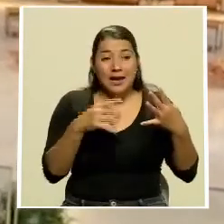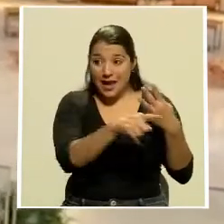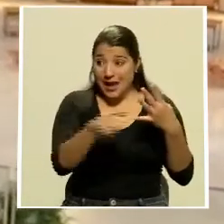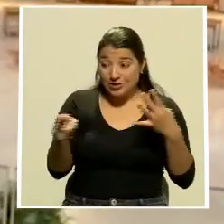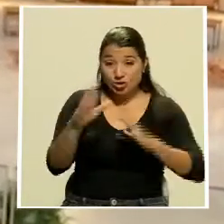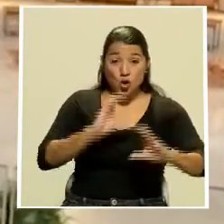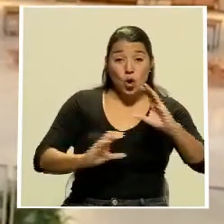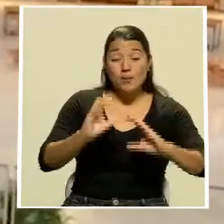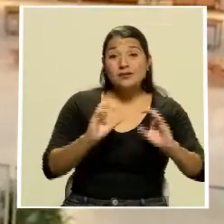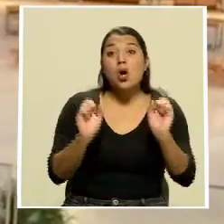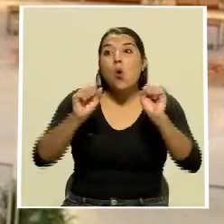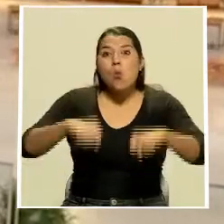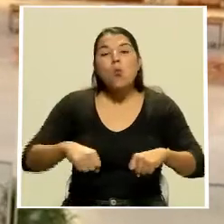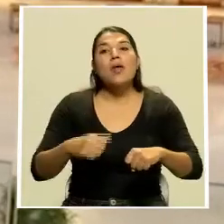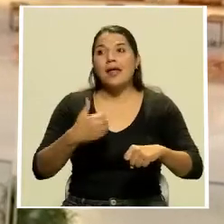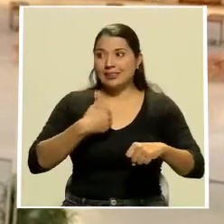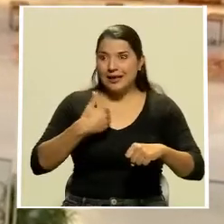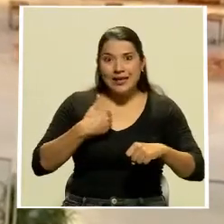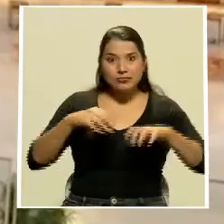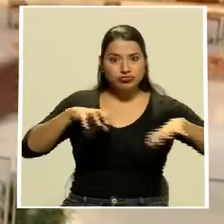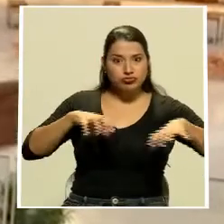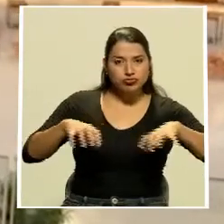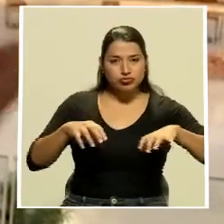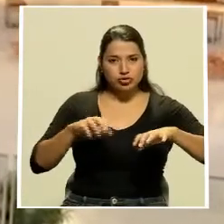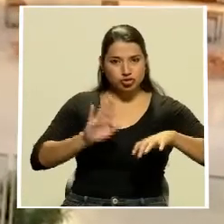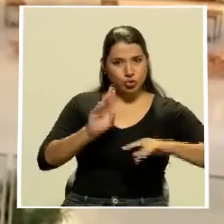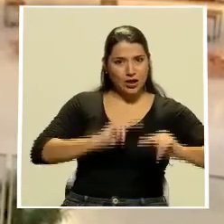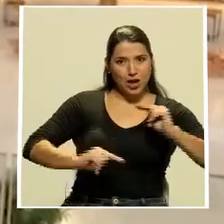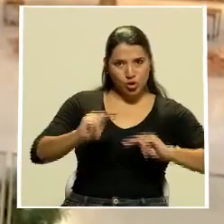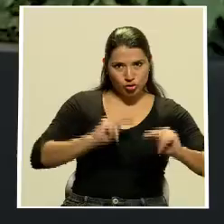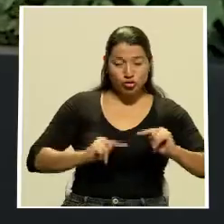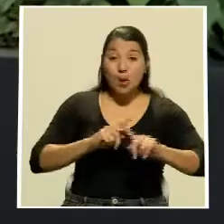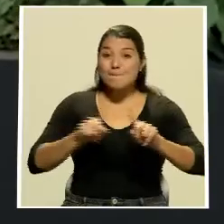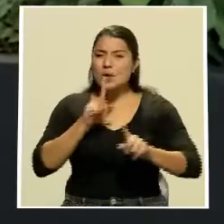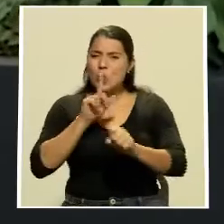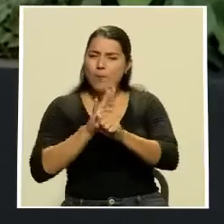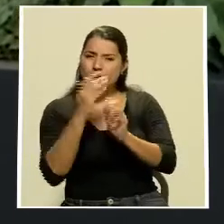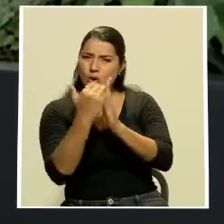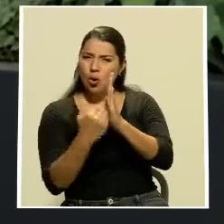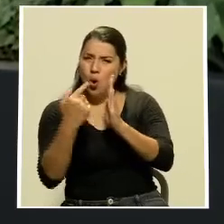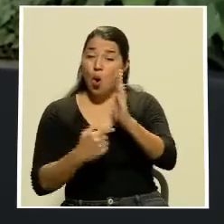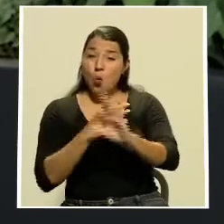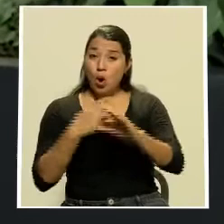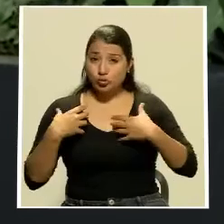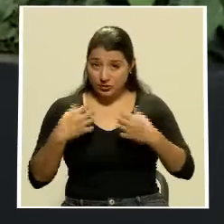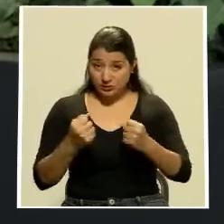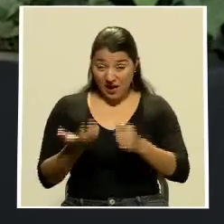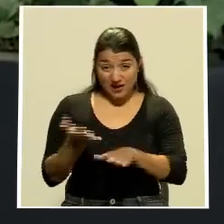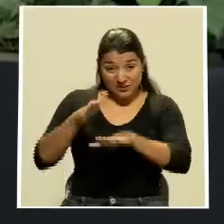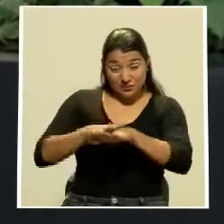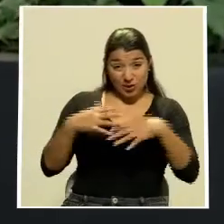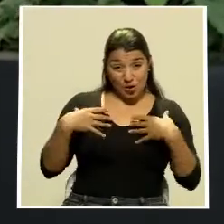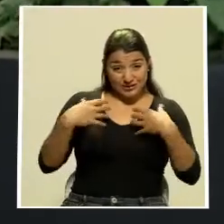digamos, tener activos sus negocios de cara a las normas sanitarias. El experto en salud ocupacional dijo que